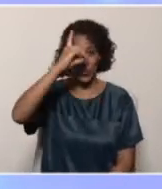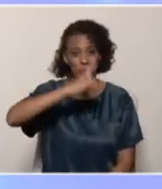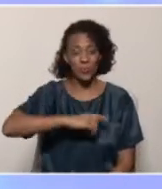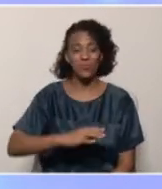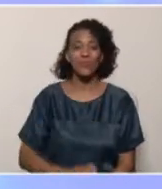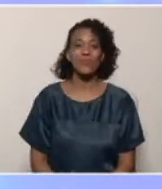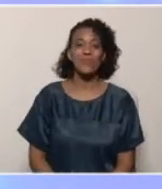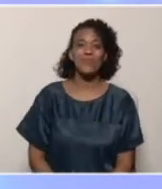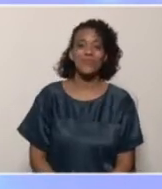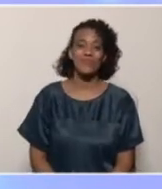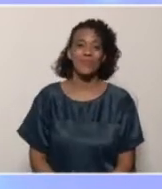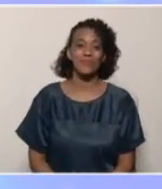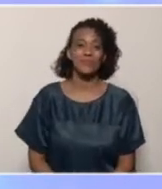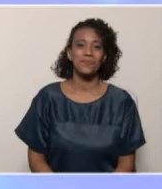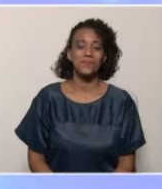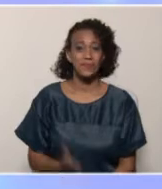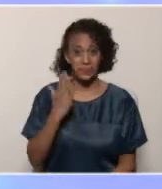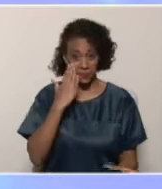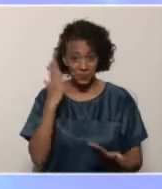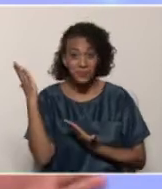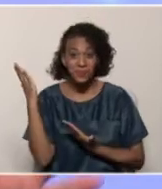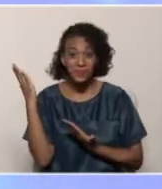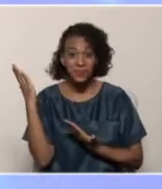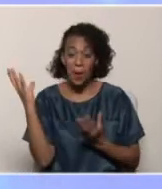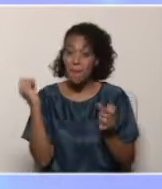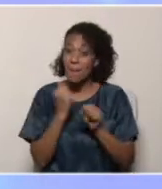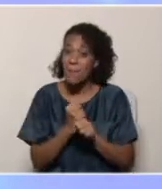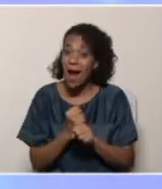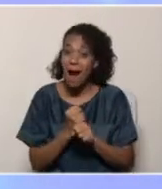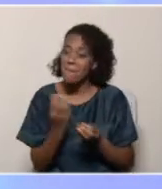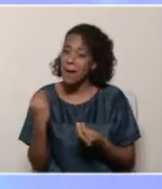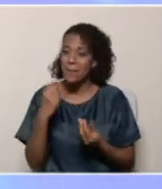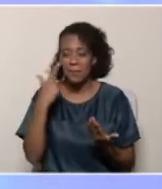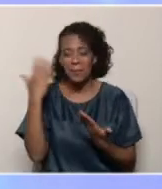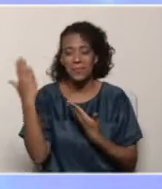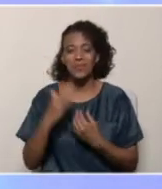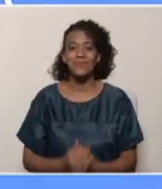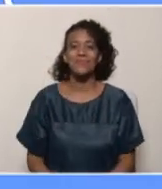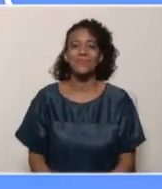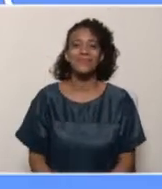y o discapacidad. Así que, nos esperemos más y vamos a verlo.